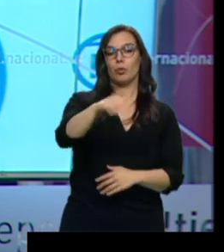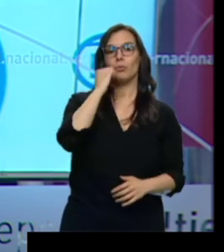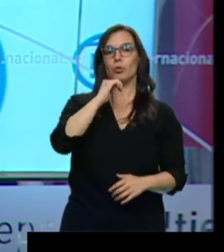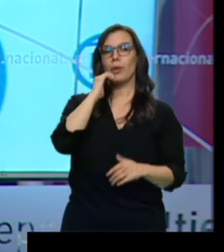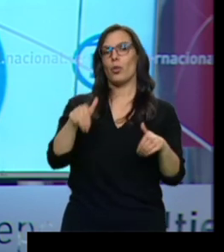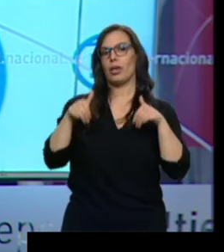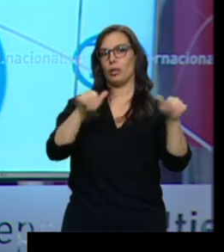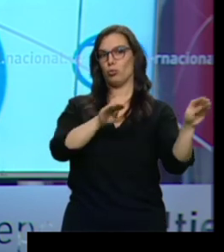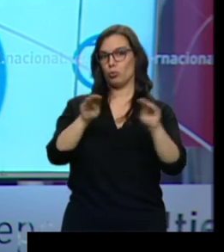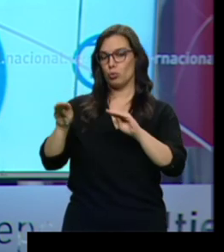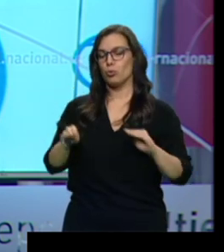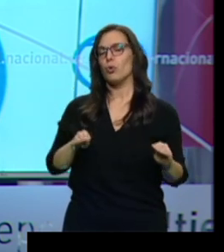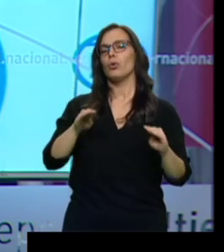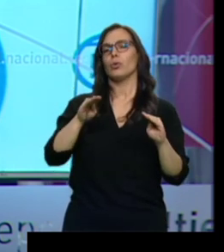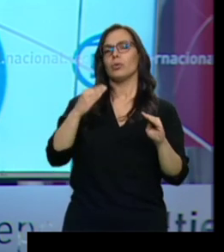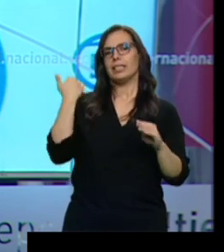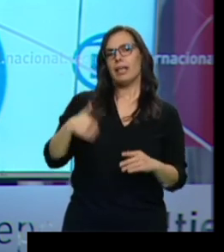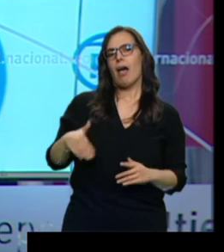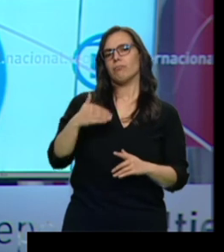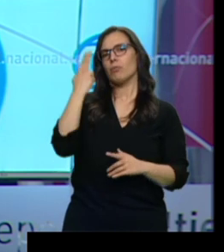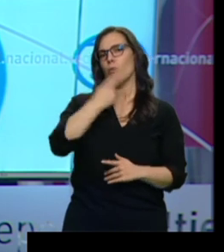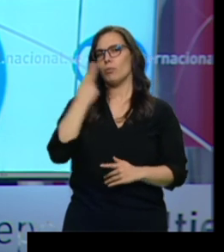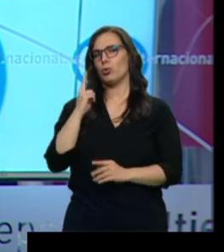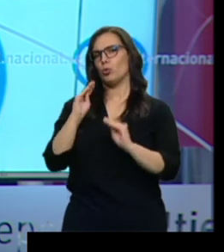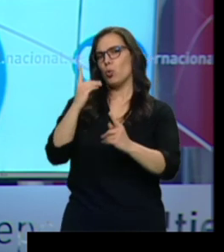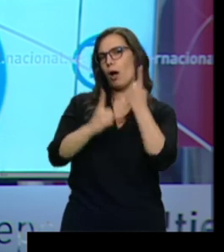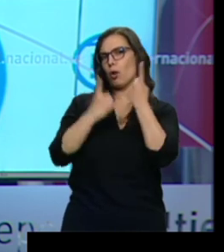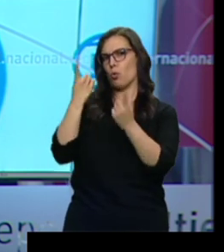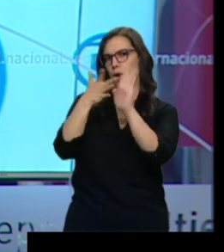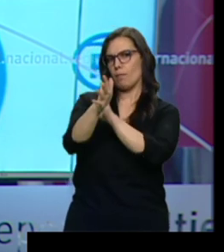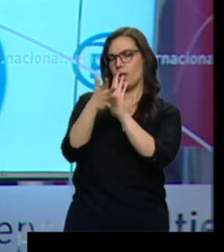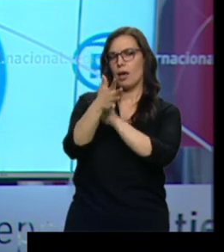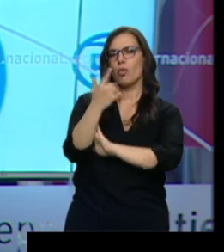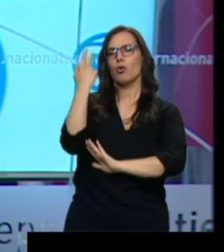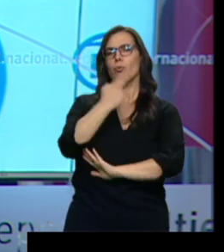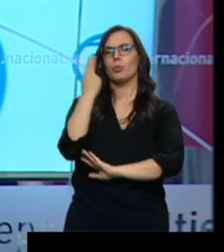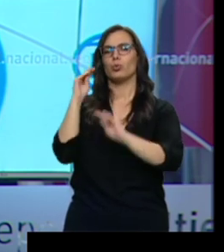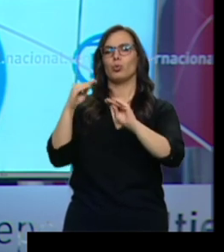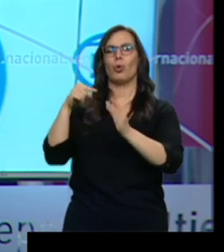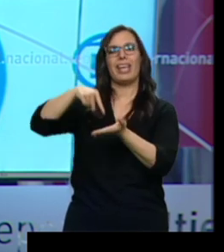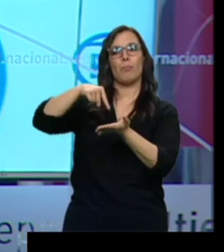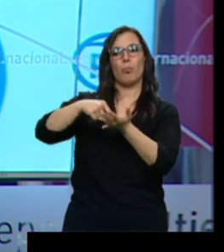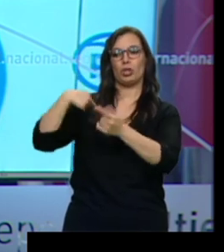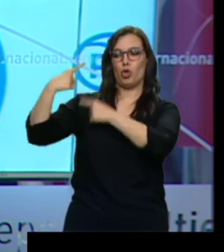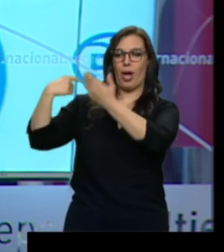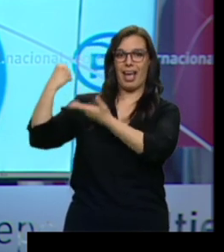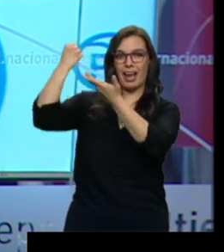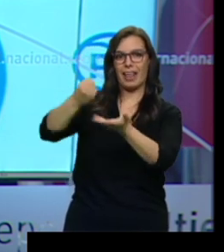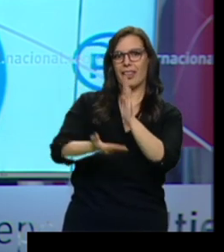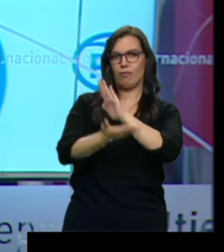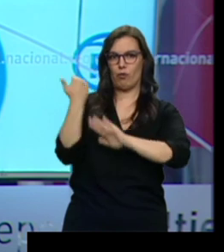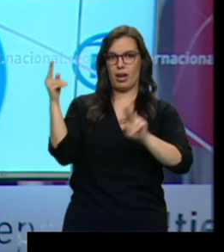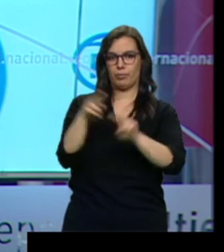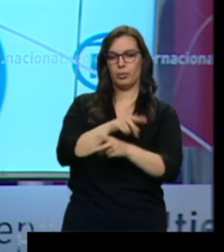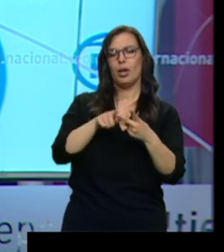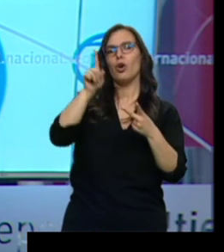sábado. De momento ya ha dado a conocer algunas promesas electorales. Se compromete a eliminar el impuesto de sucesiones o la gratuidad de la educación